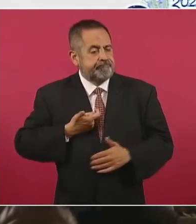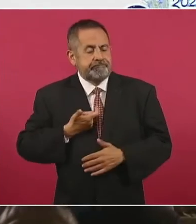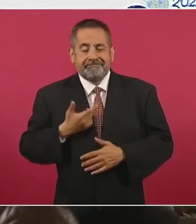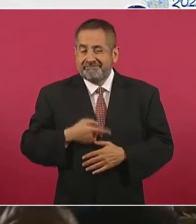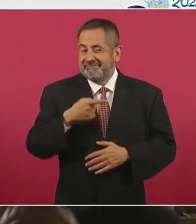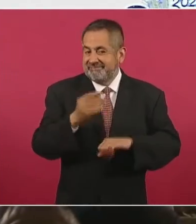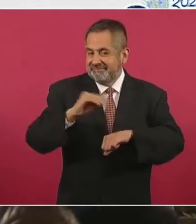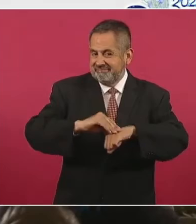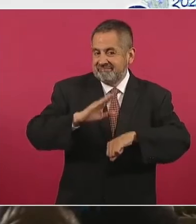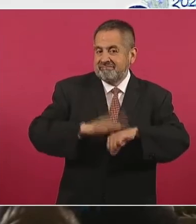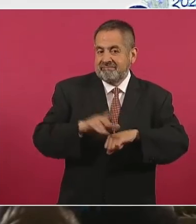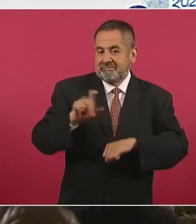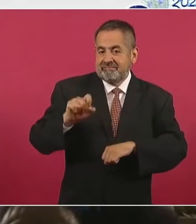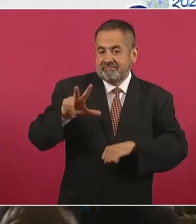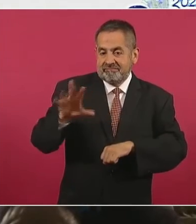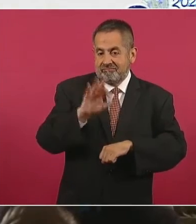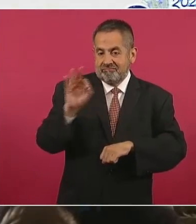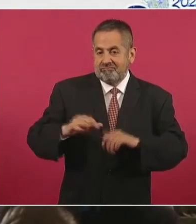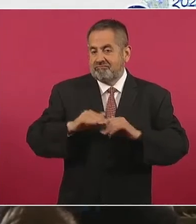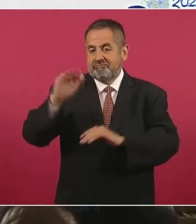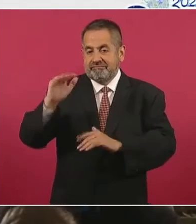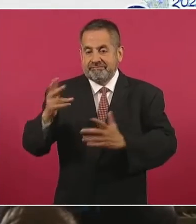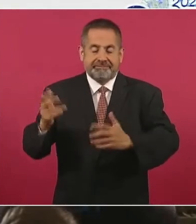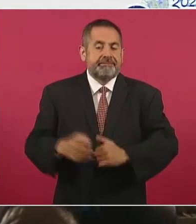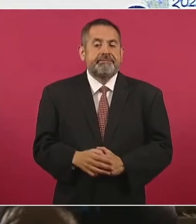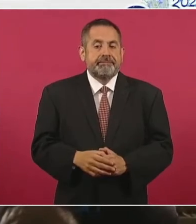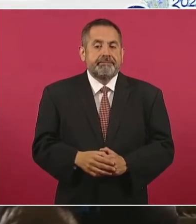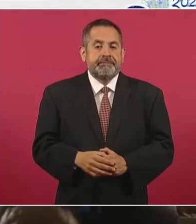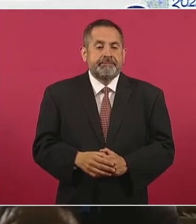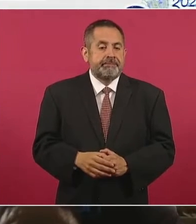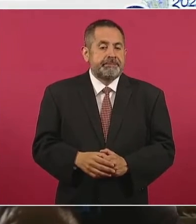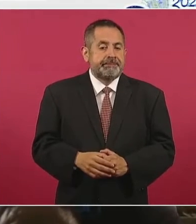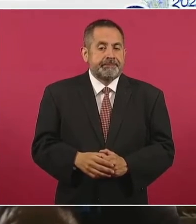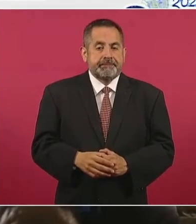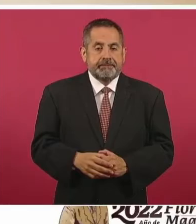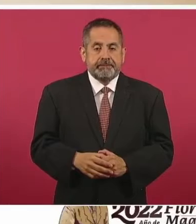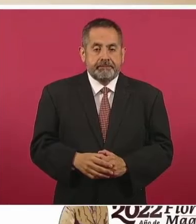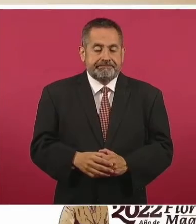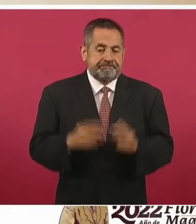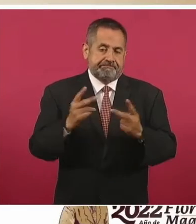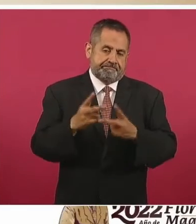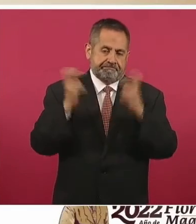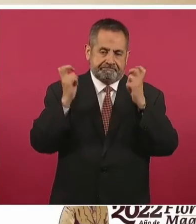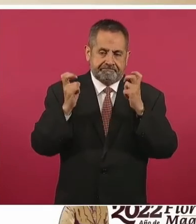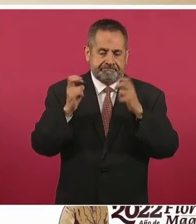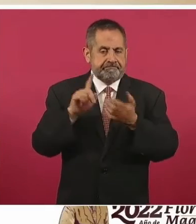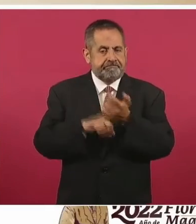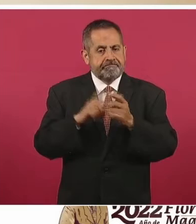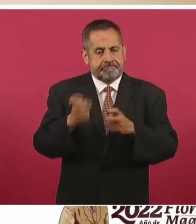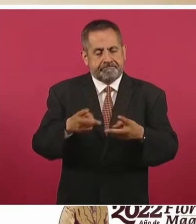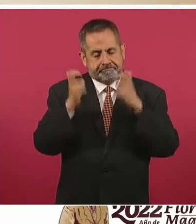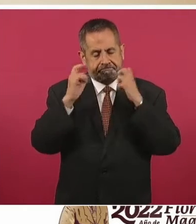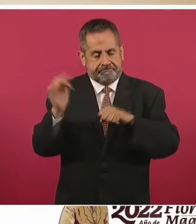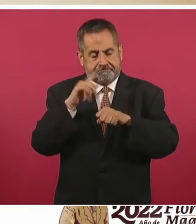más de veintiocho por ciento. Adelante. Los robos que son delitos del fuero